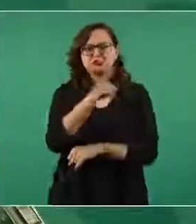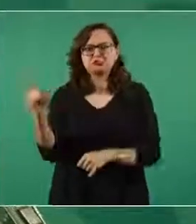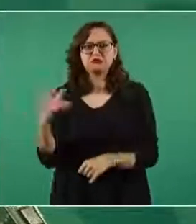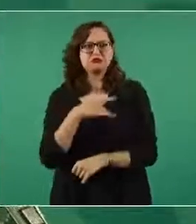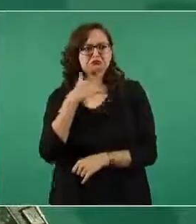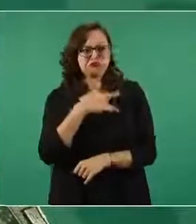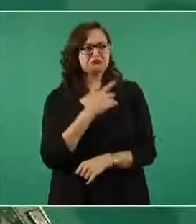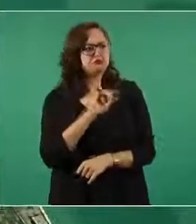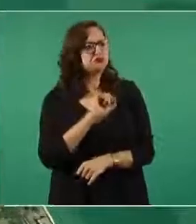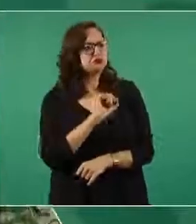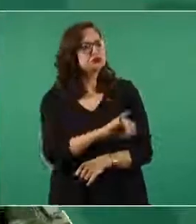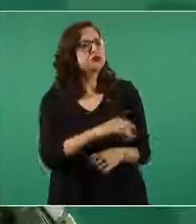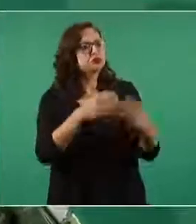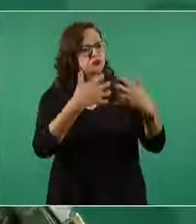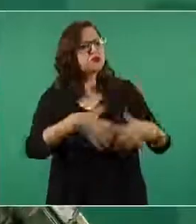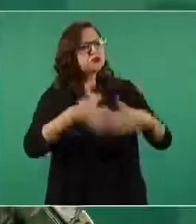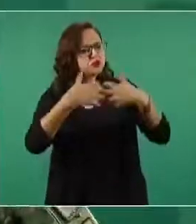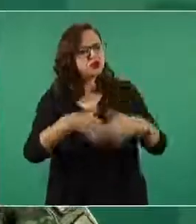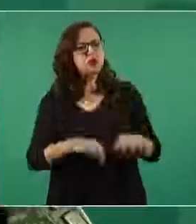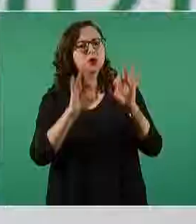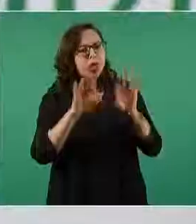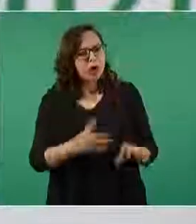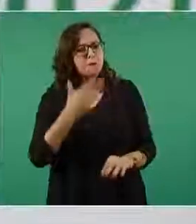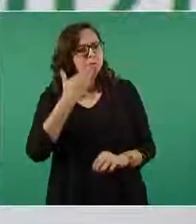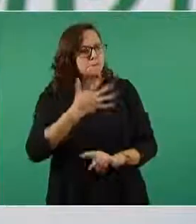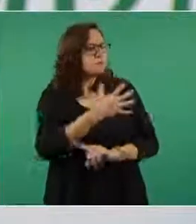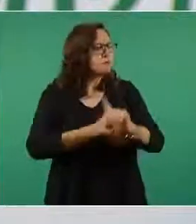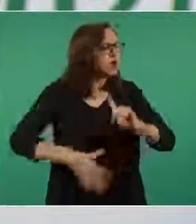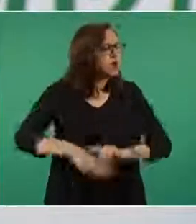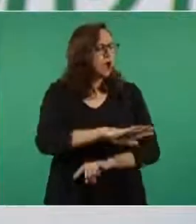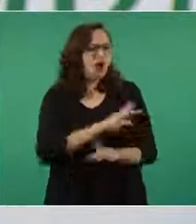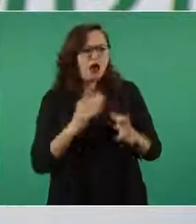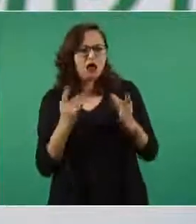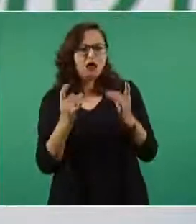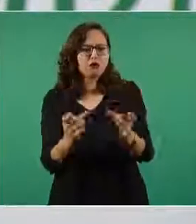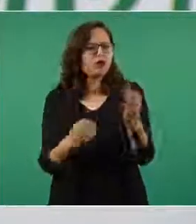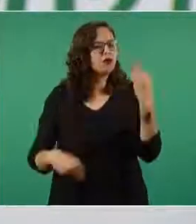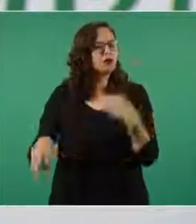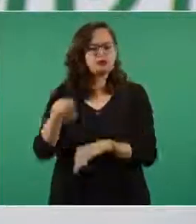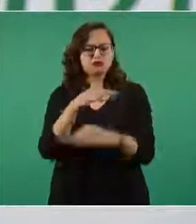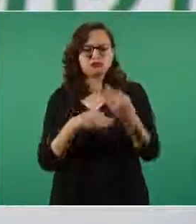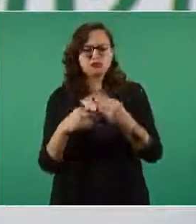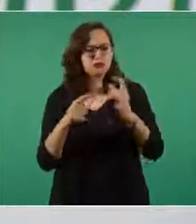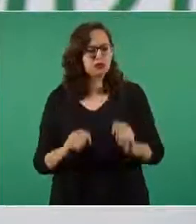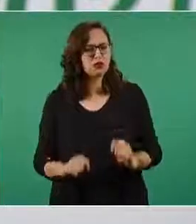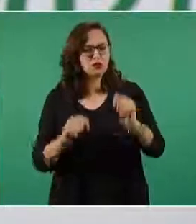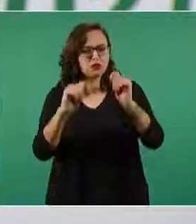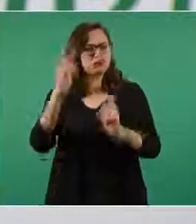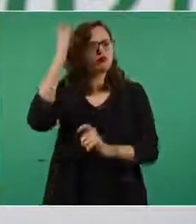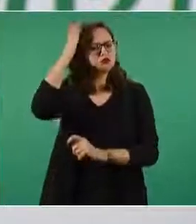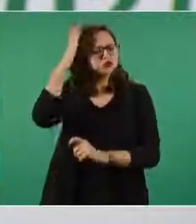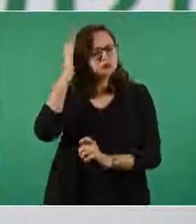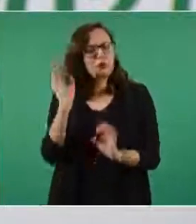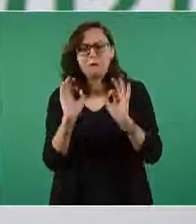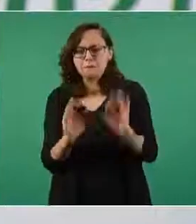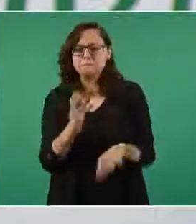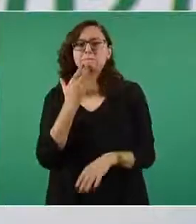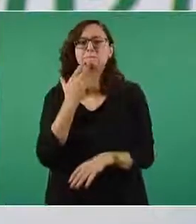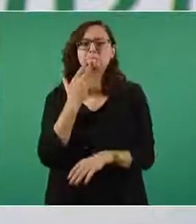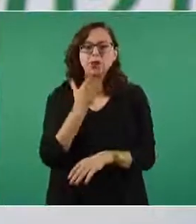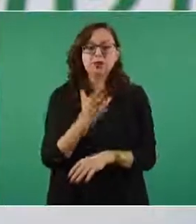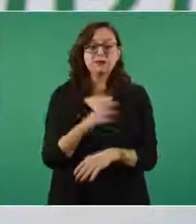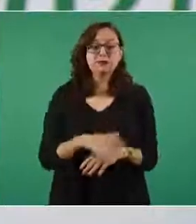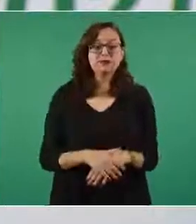calidad del aeropuerto con las características con las dimensiones de las pistas con el equipamiento de la torre de control efectivamente tiene razón